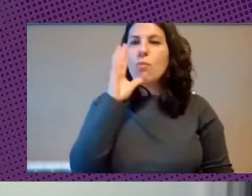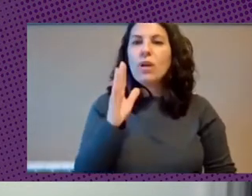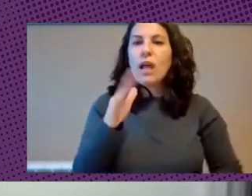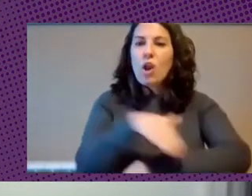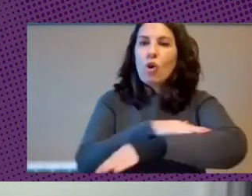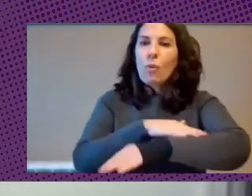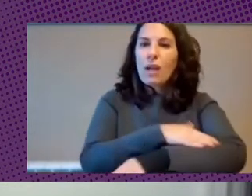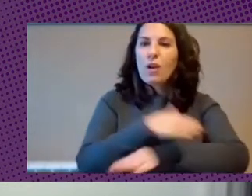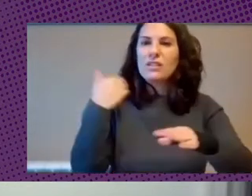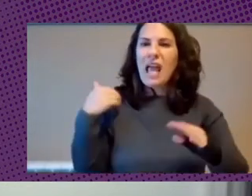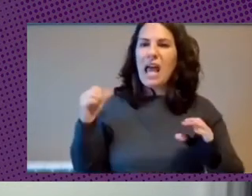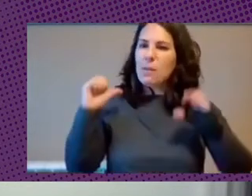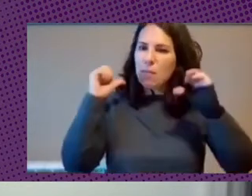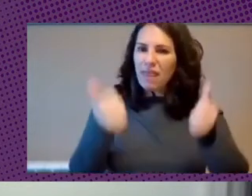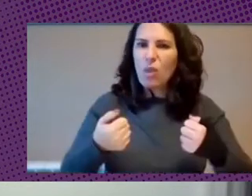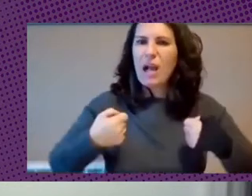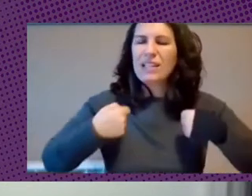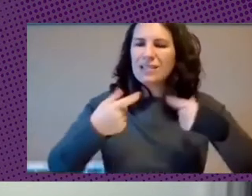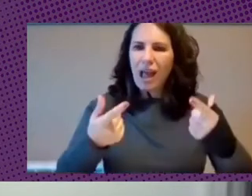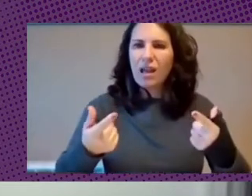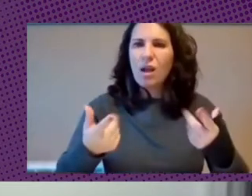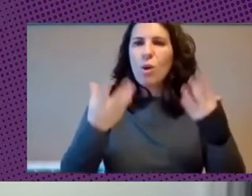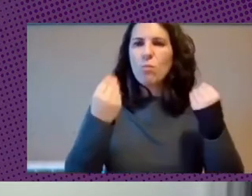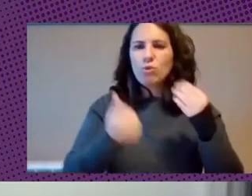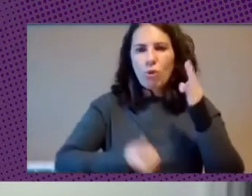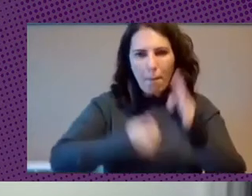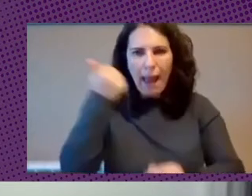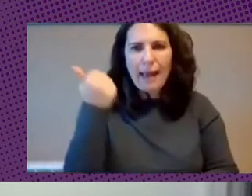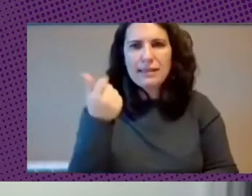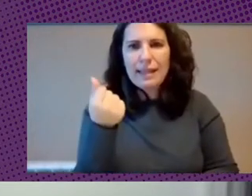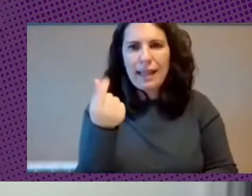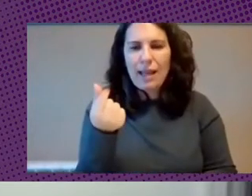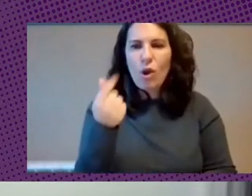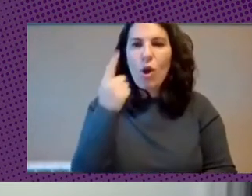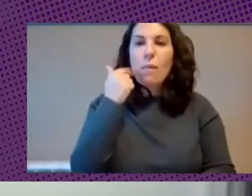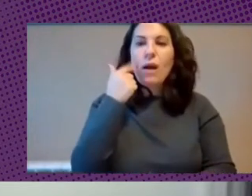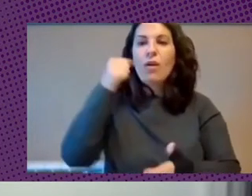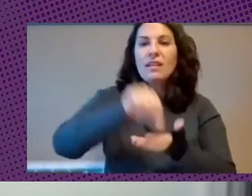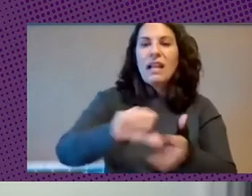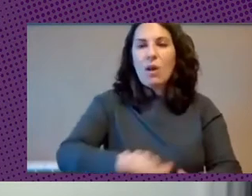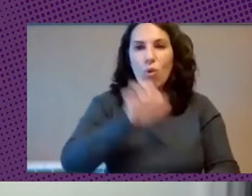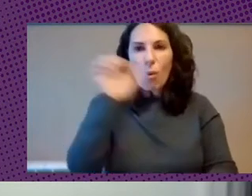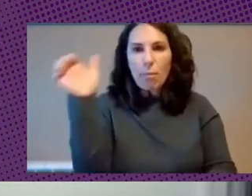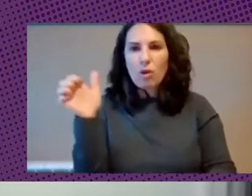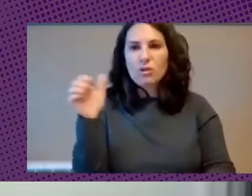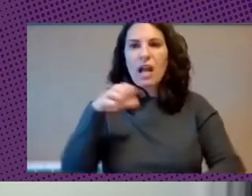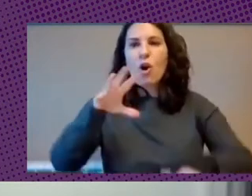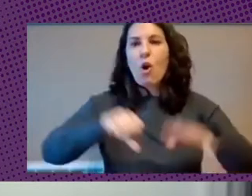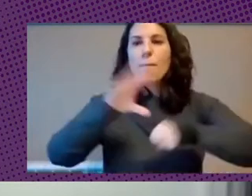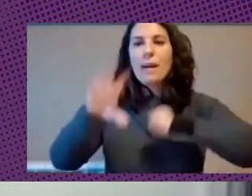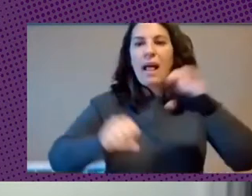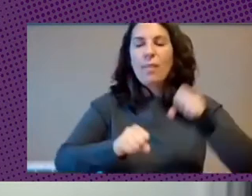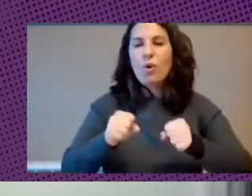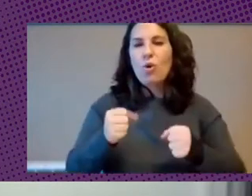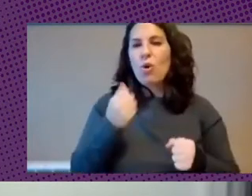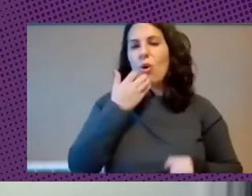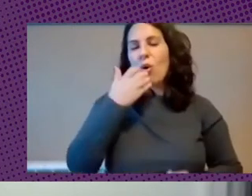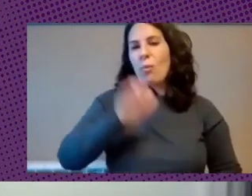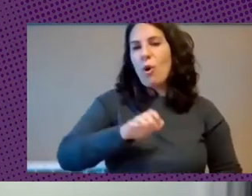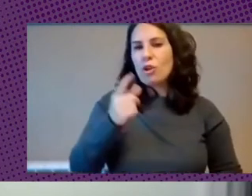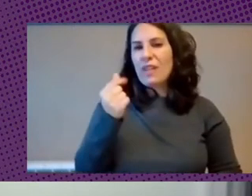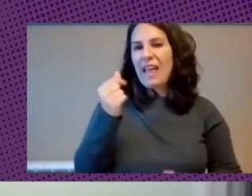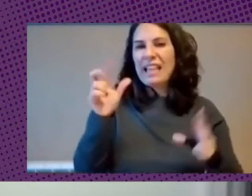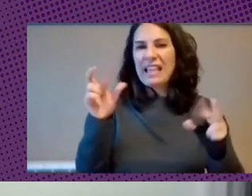gobiernos han empezado a gastar mucho más. El Banco Central Europeo está comprando los bonos de tesoro